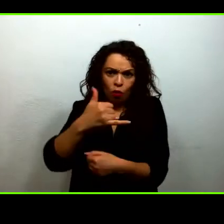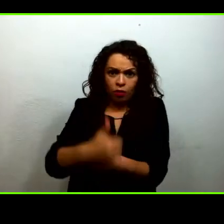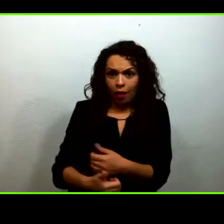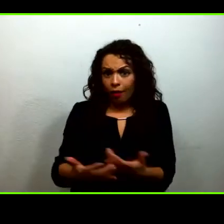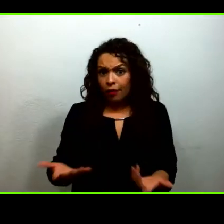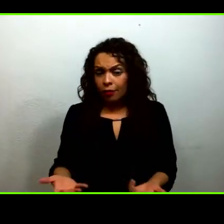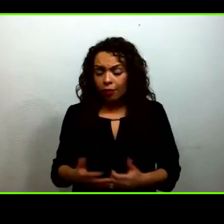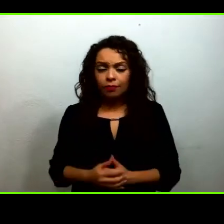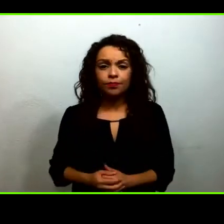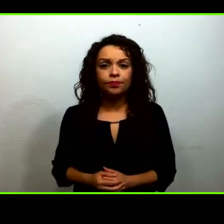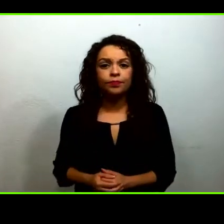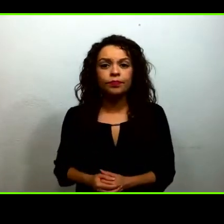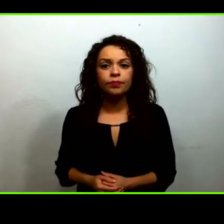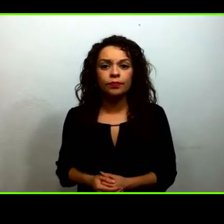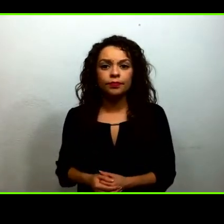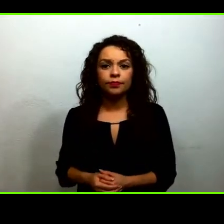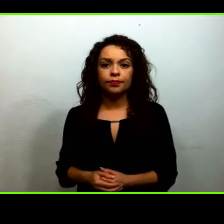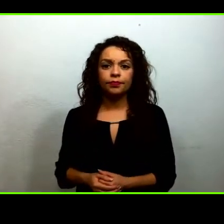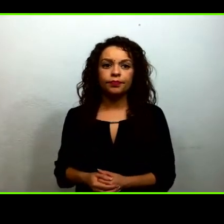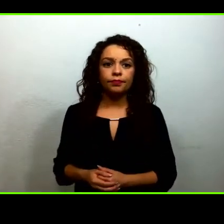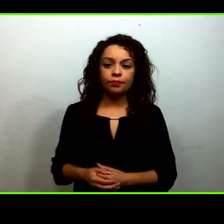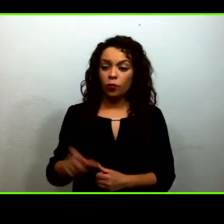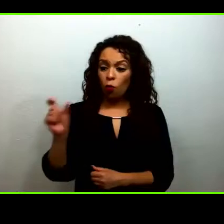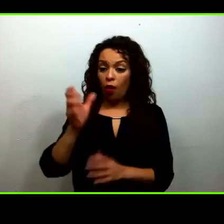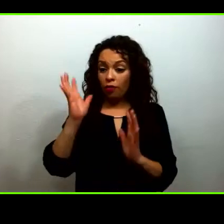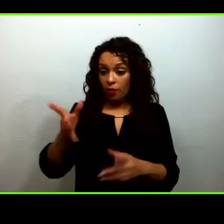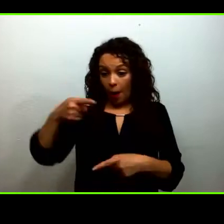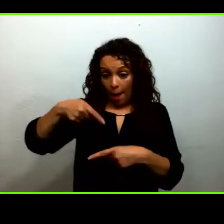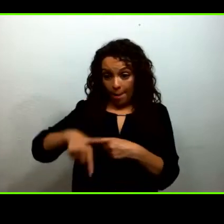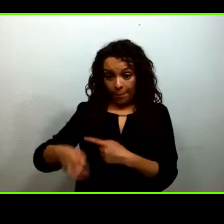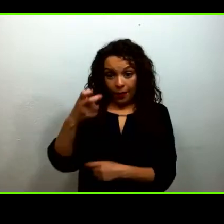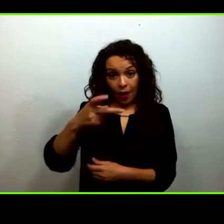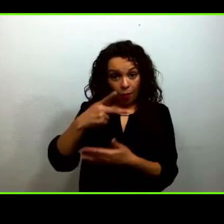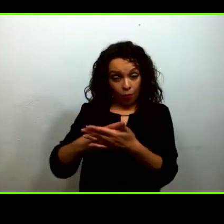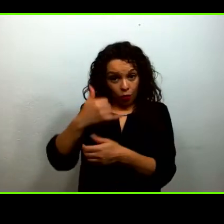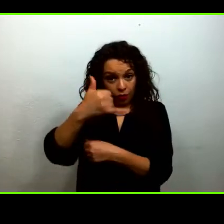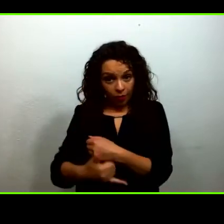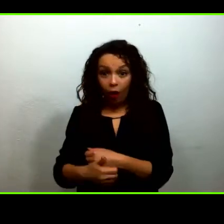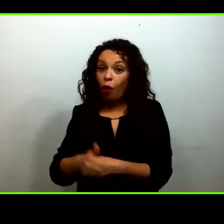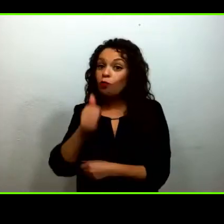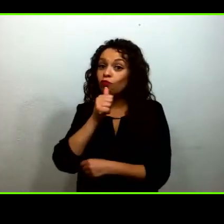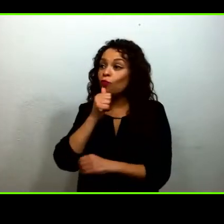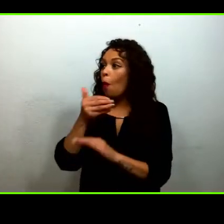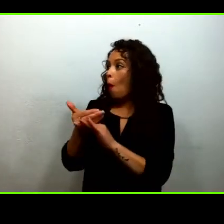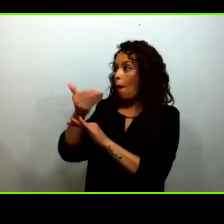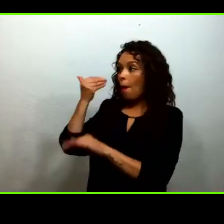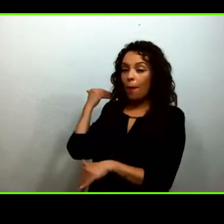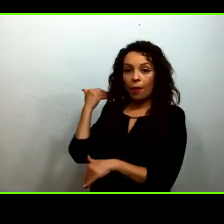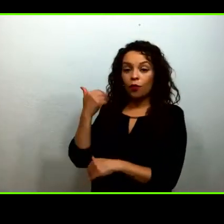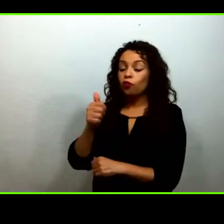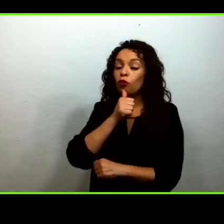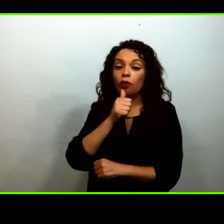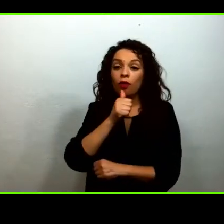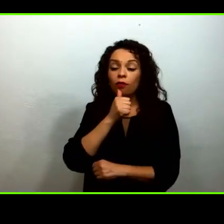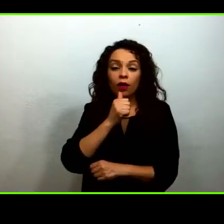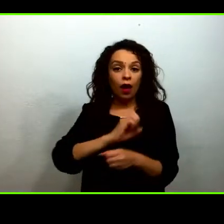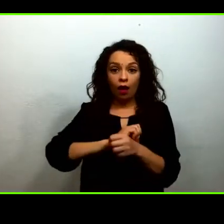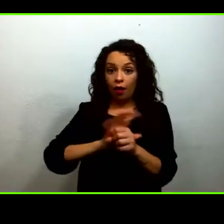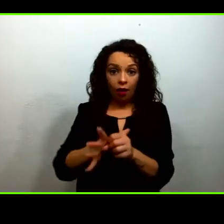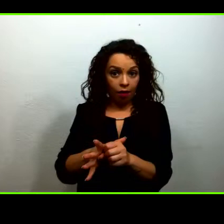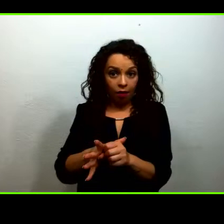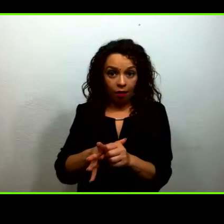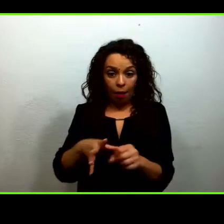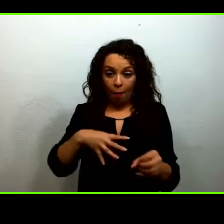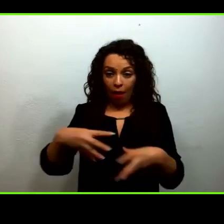Recién iniciado el proyecto antes de la pandemia, tuvimos oportunidad de tener un encuentro de las